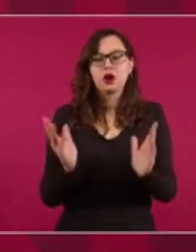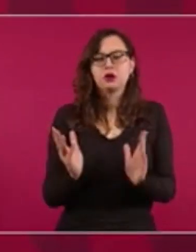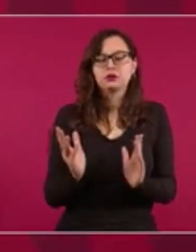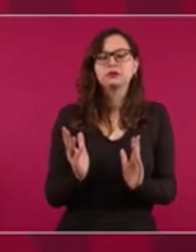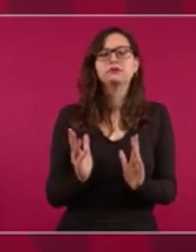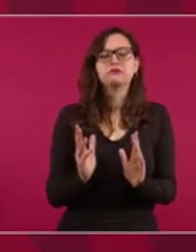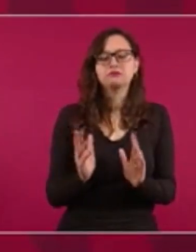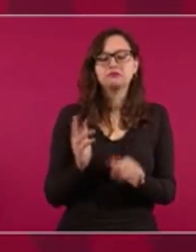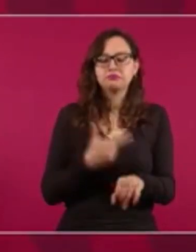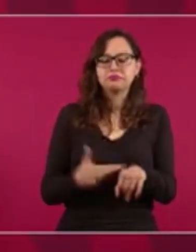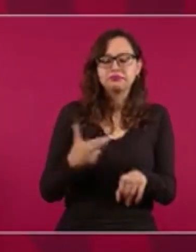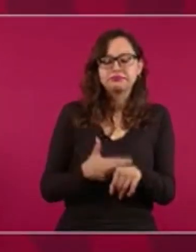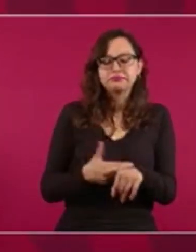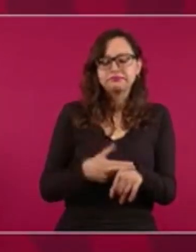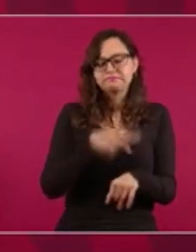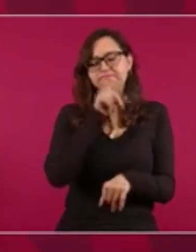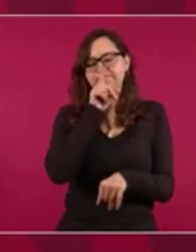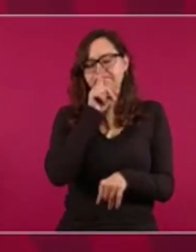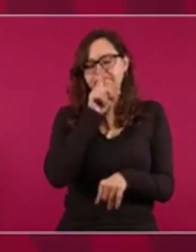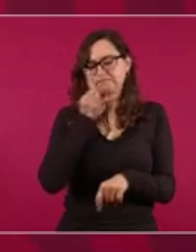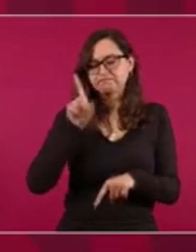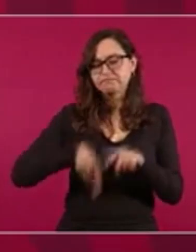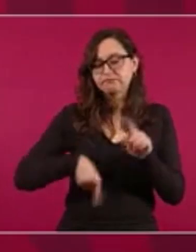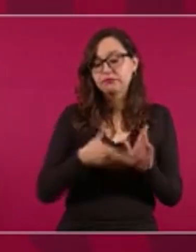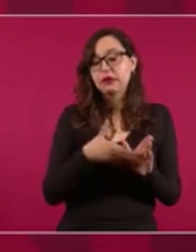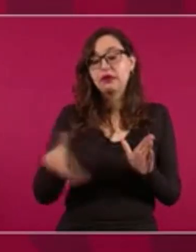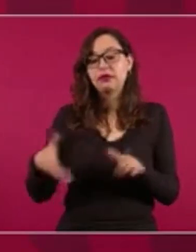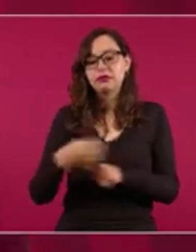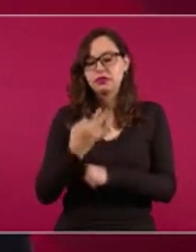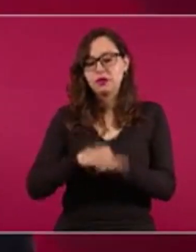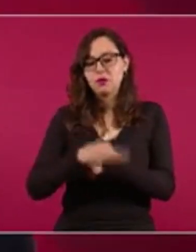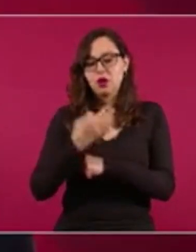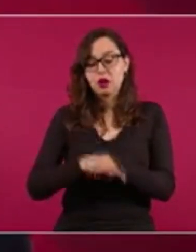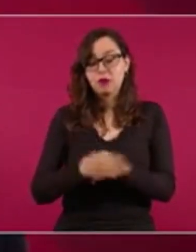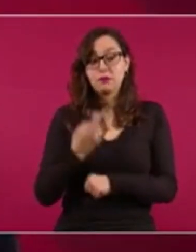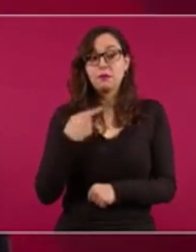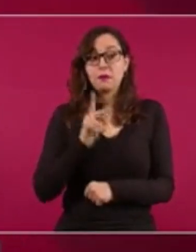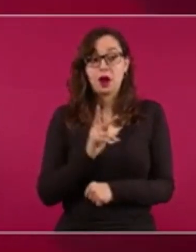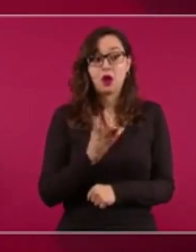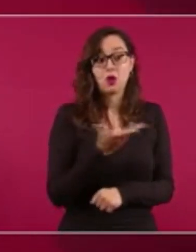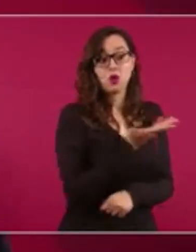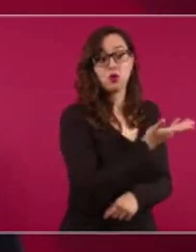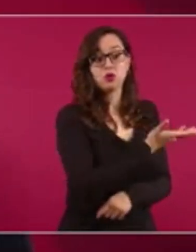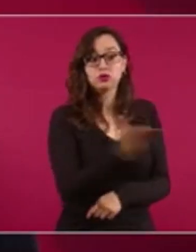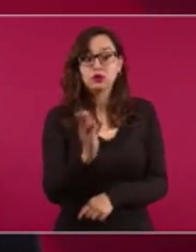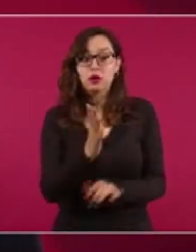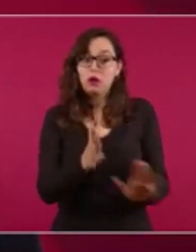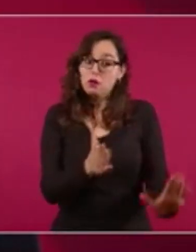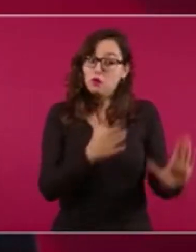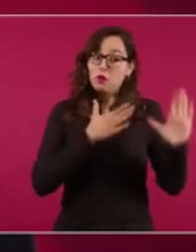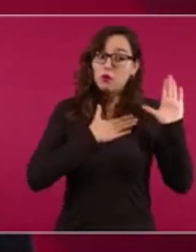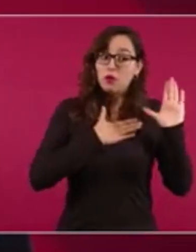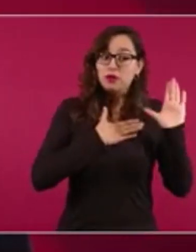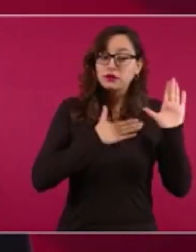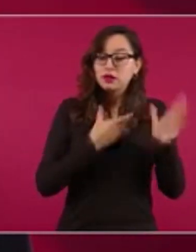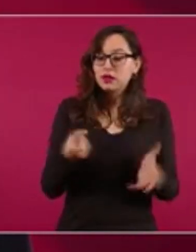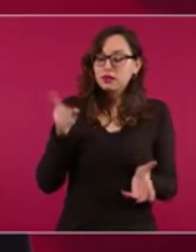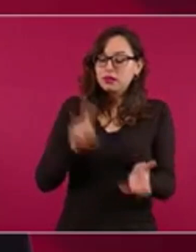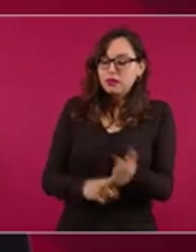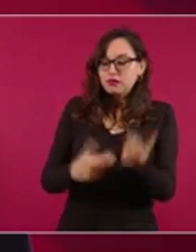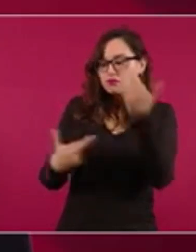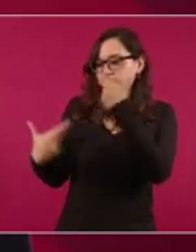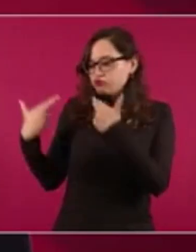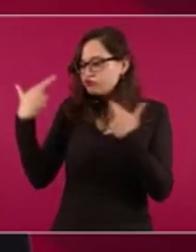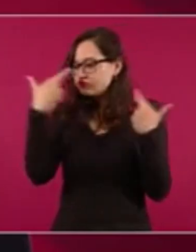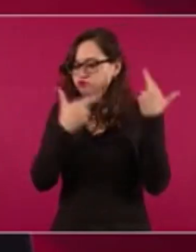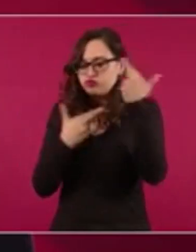esta licencia, las empresas se comprometen a llevar a cabo la verificación necesaria que asegure que los alimentos e insumos que se